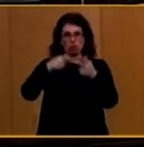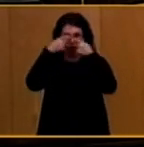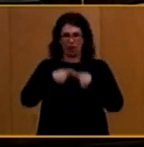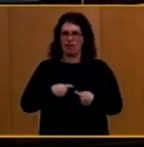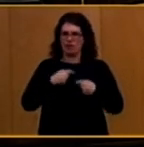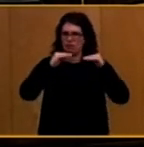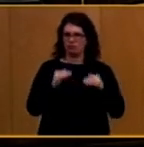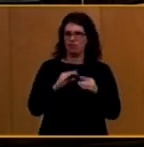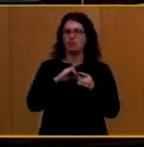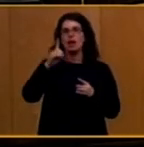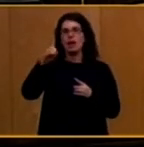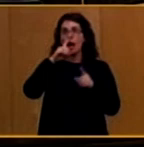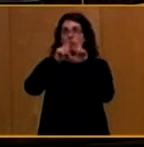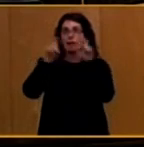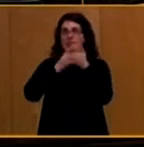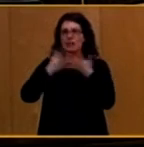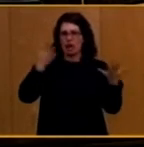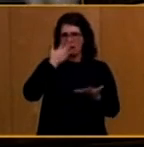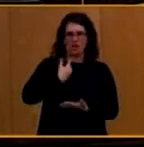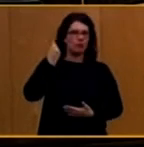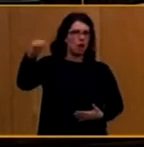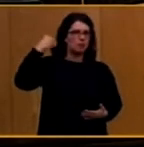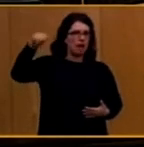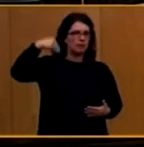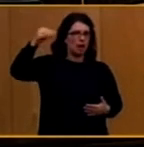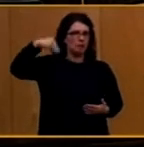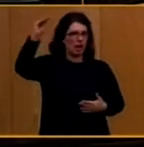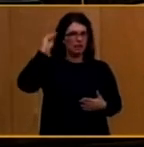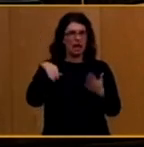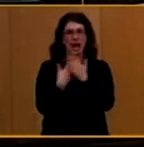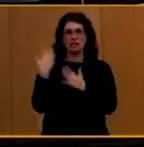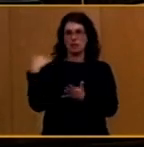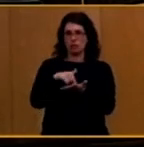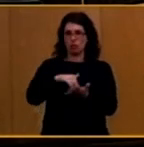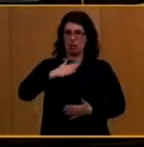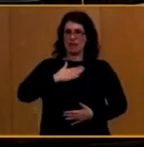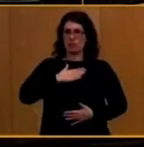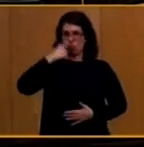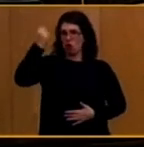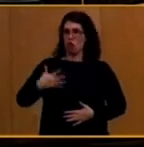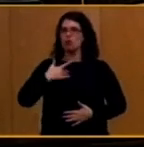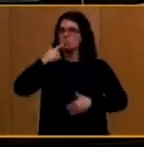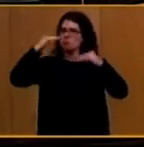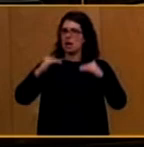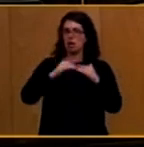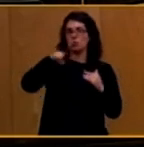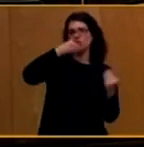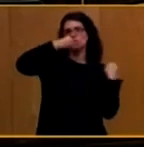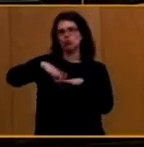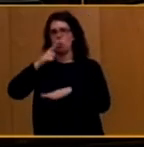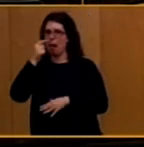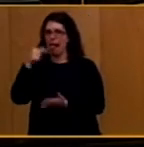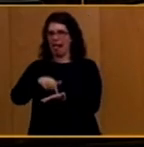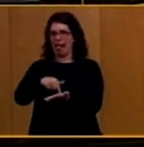empresas de una manera escandalosa, se cargó también el impuesto de patrimonio a las grandes fortunas y después se sustituyó por un impuesto pequeño. Todo eso es